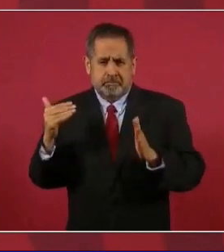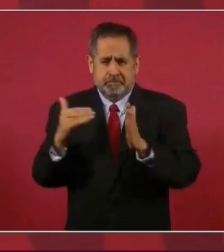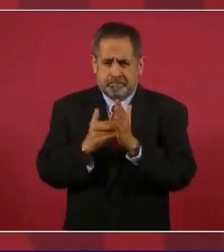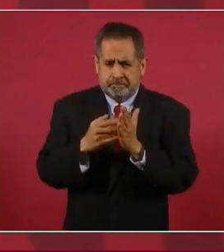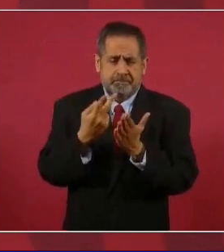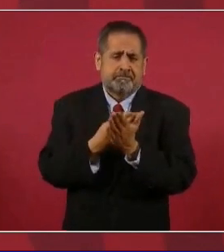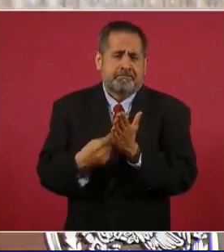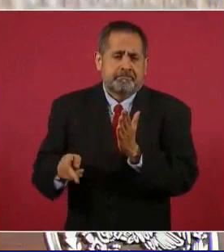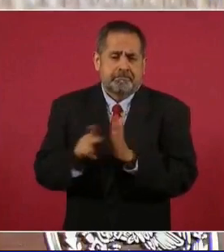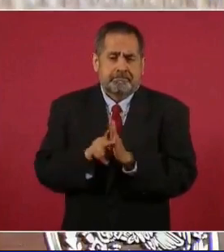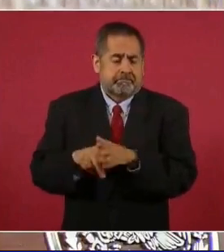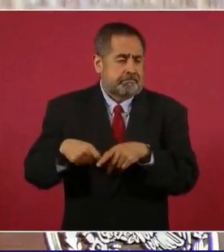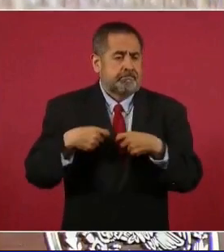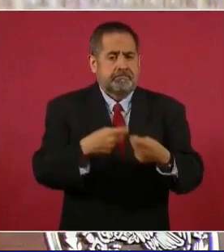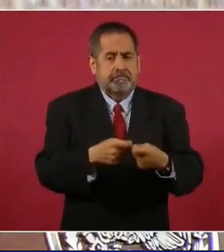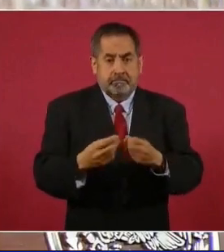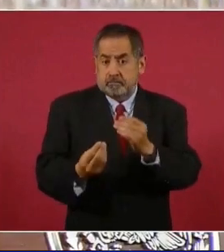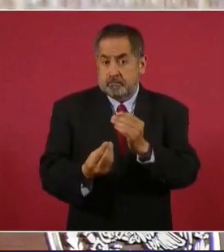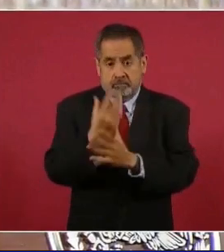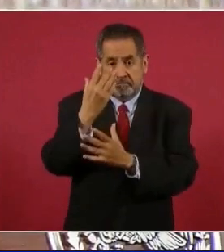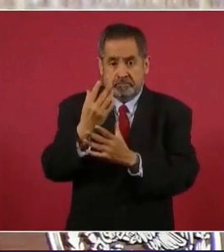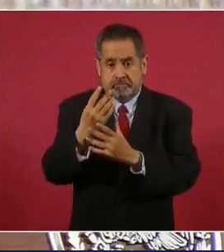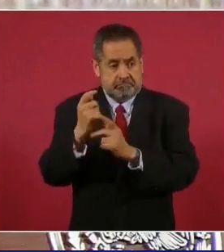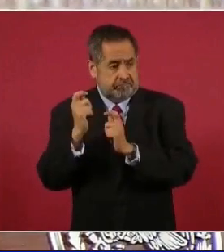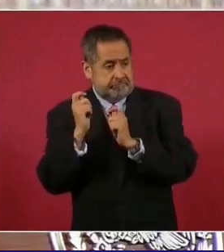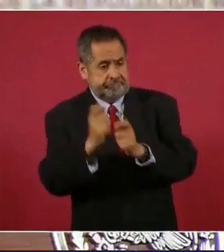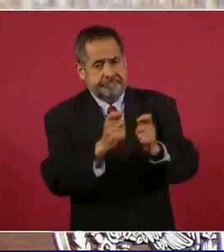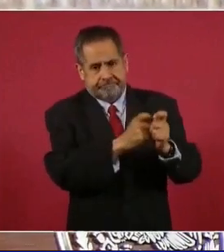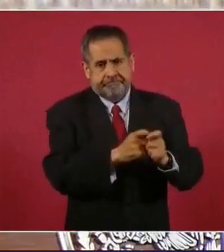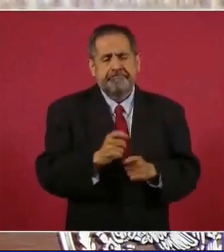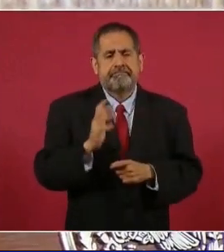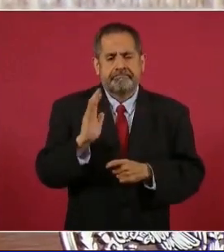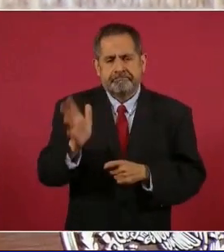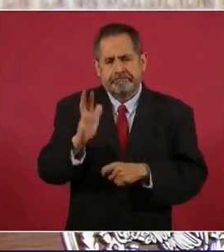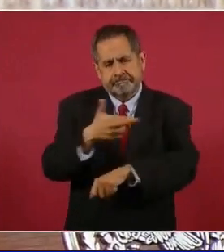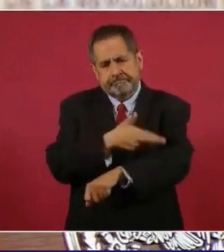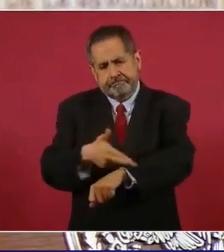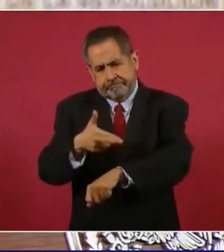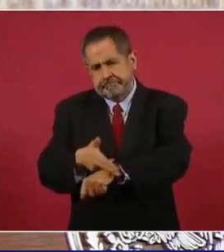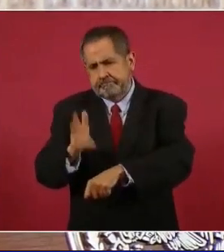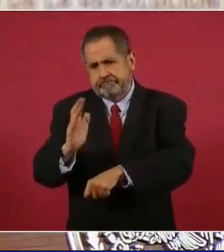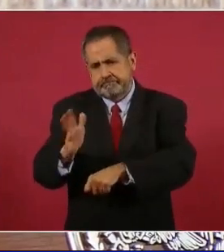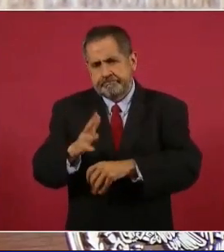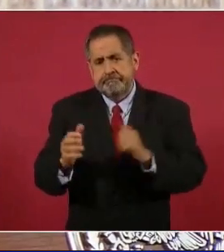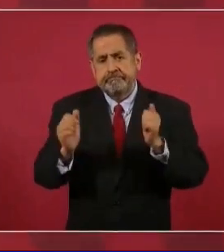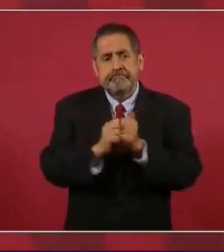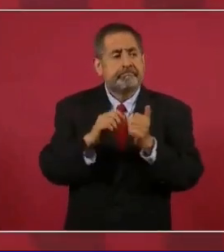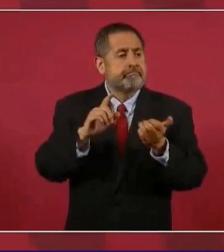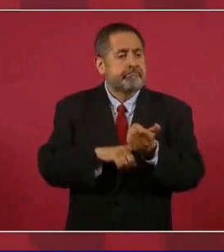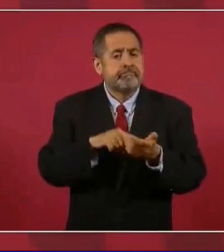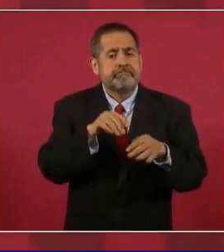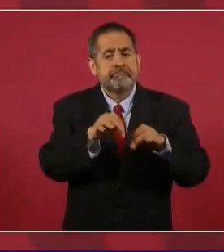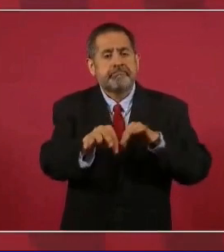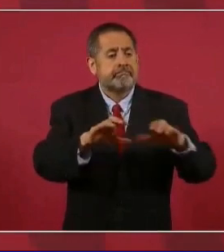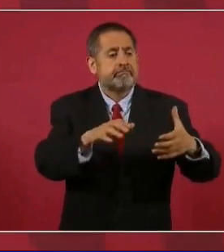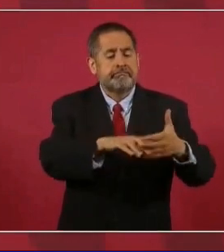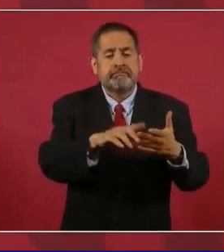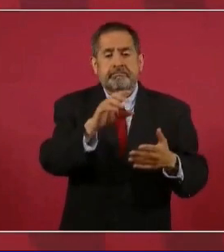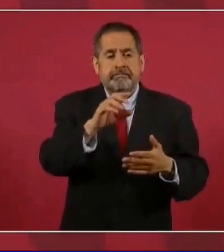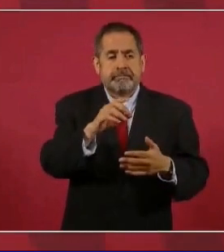y ya estamos haciendo lo mismo con los trabajadores de la salud.